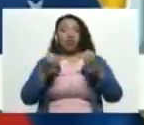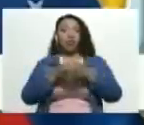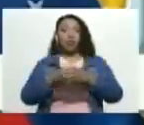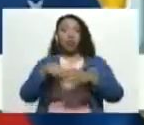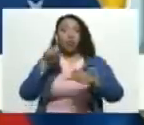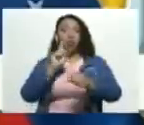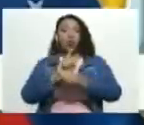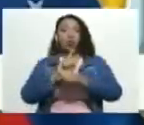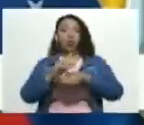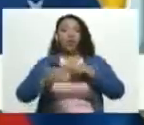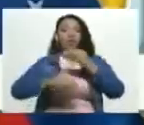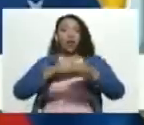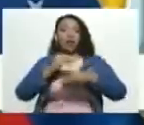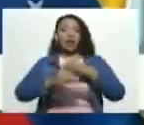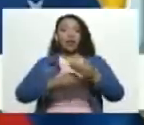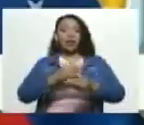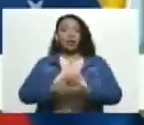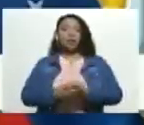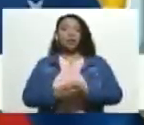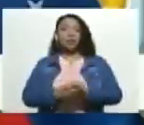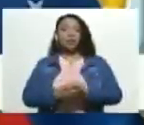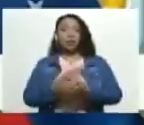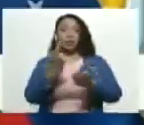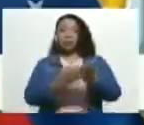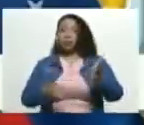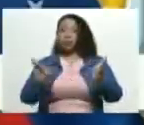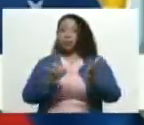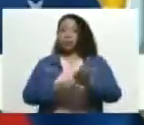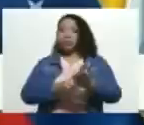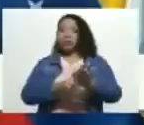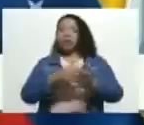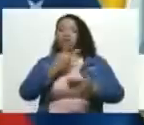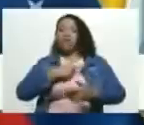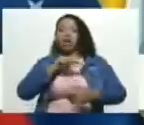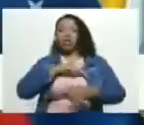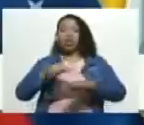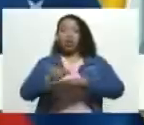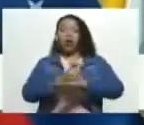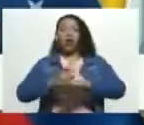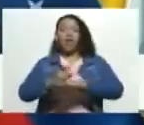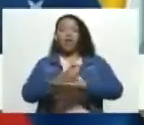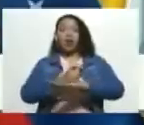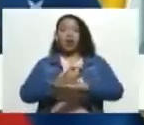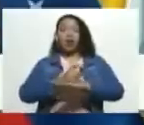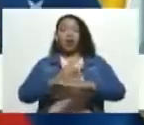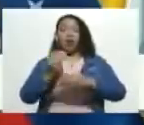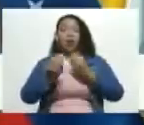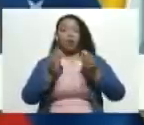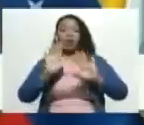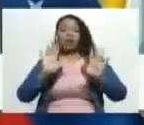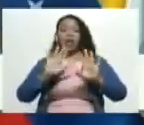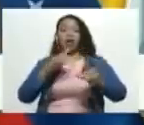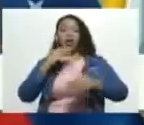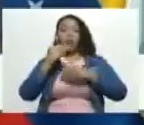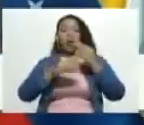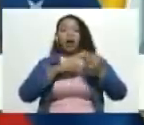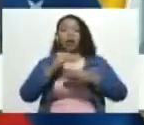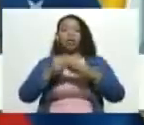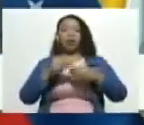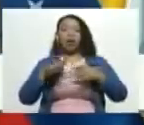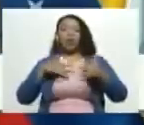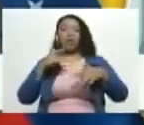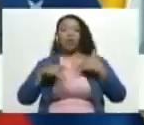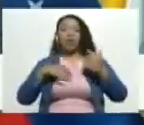ejecutaron actos repito ficticios de gobierno sino como ya lo hemos dicho propiciaron actos de acción